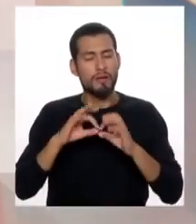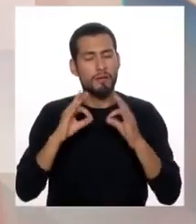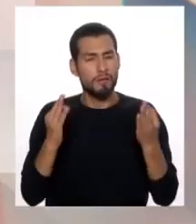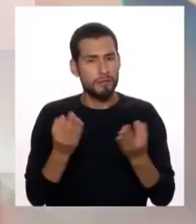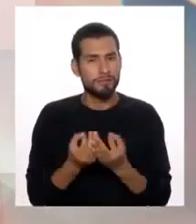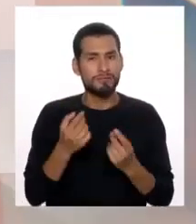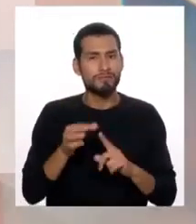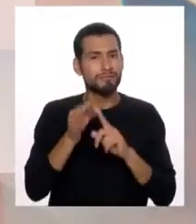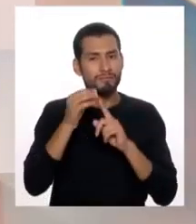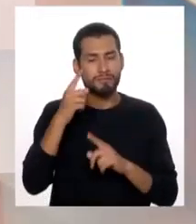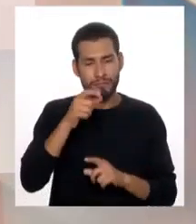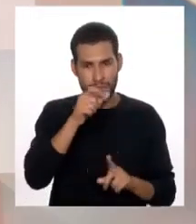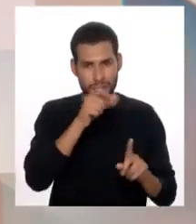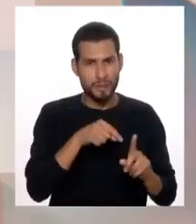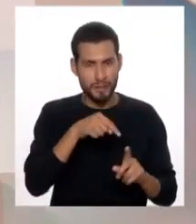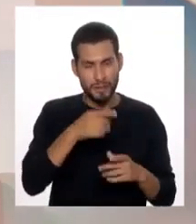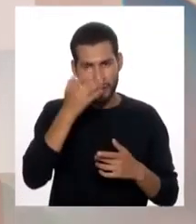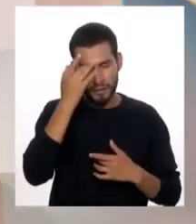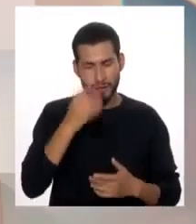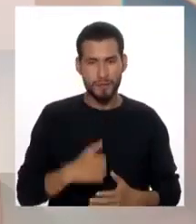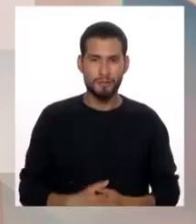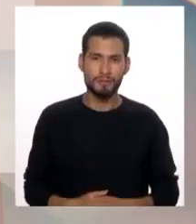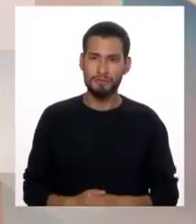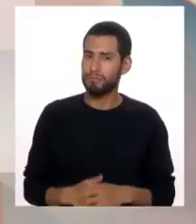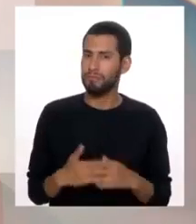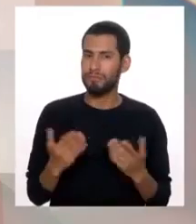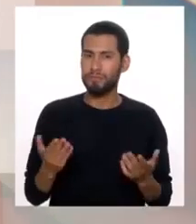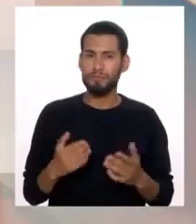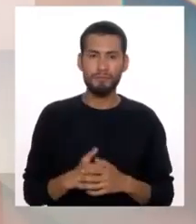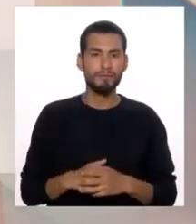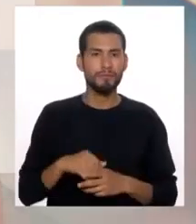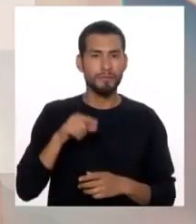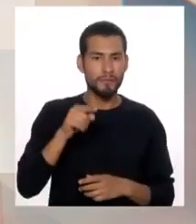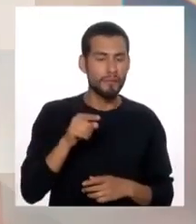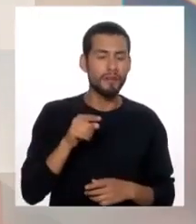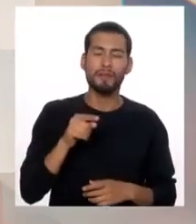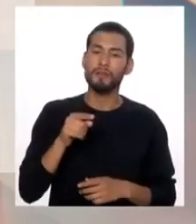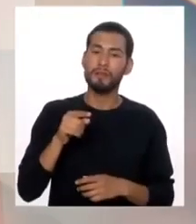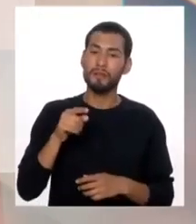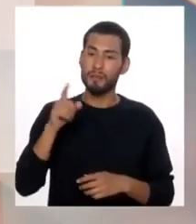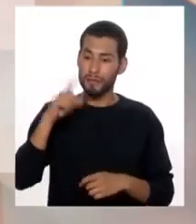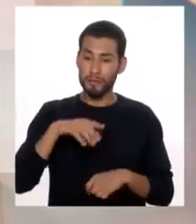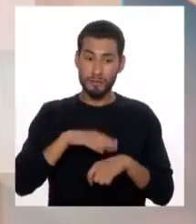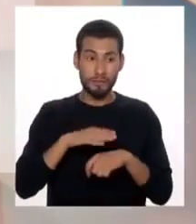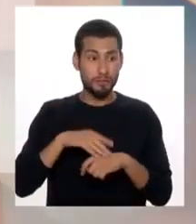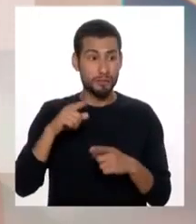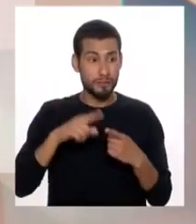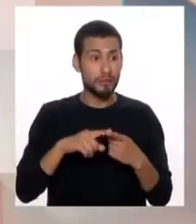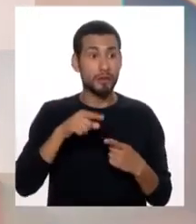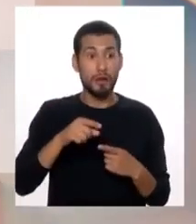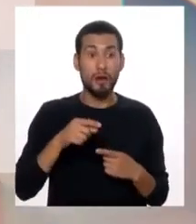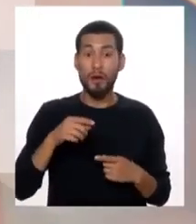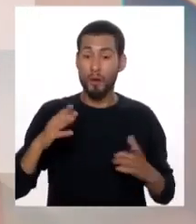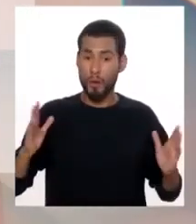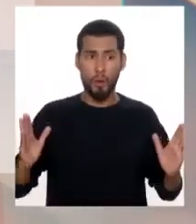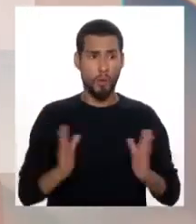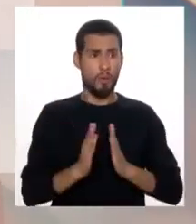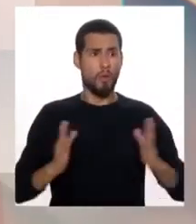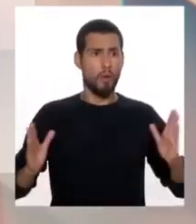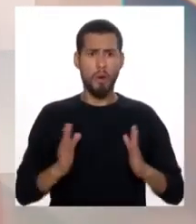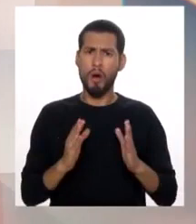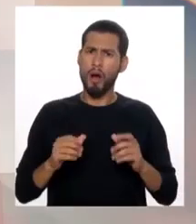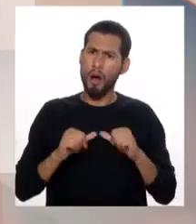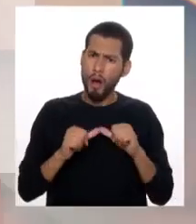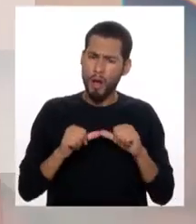y especialmente a la persona que tiene esta enfermedad. Entonces, ten las señales de alerta que son si sube o baja de peso de